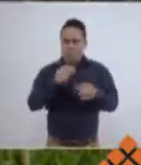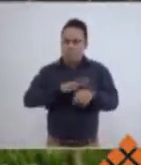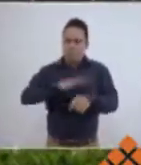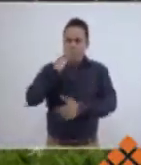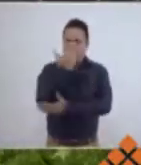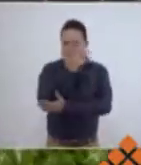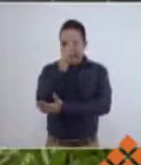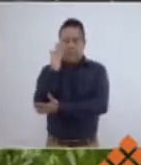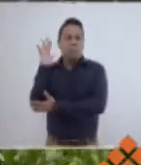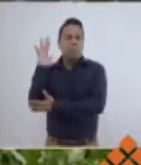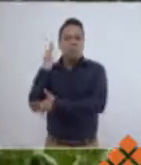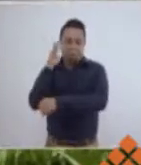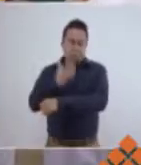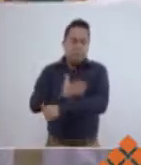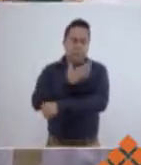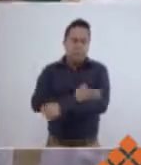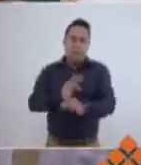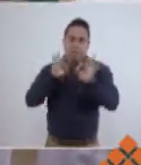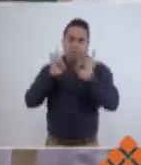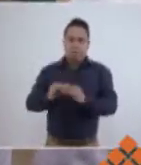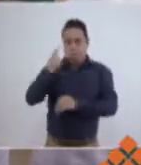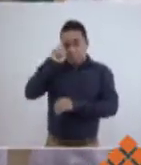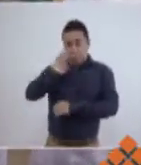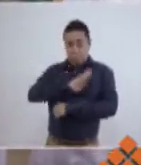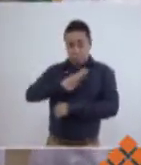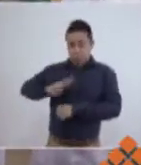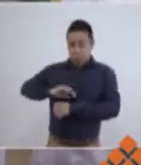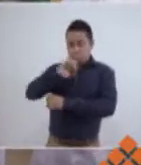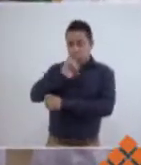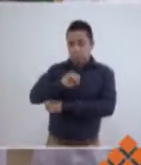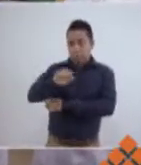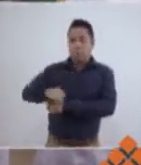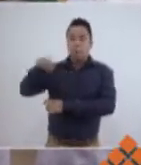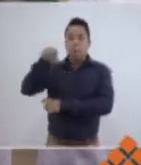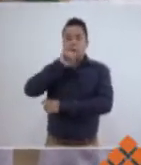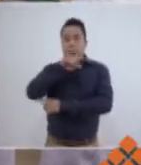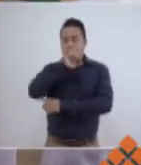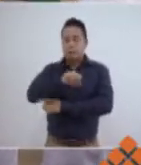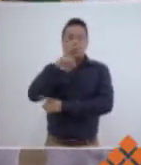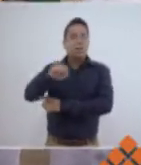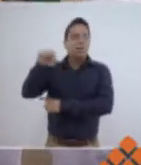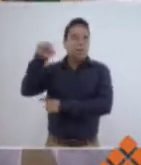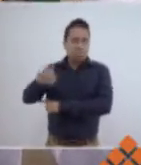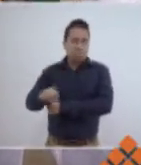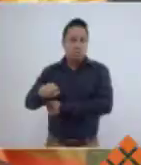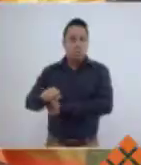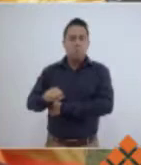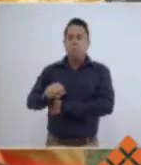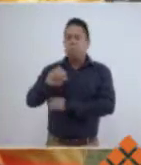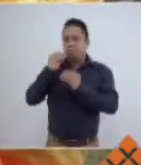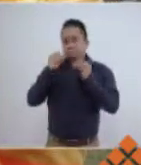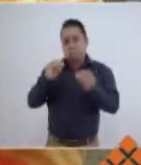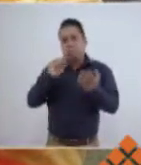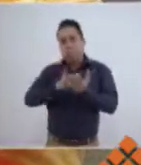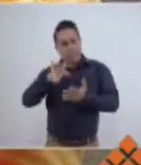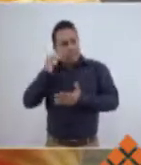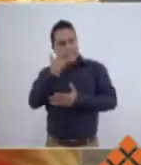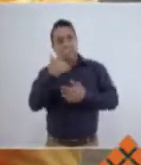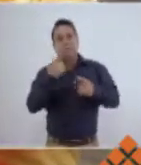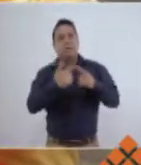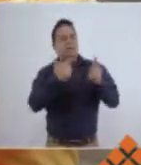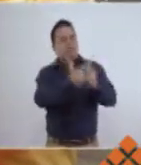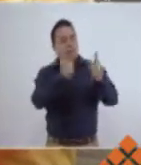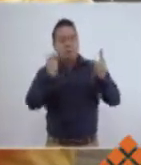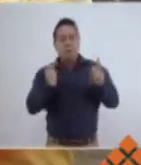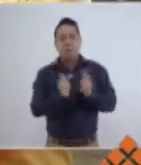árboles maderables a municipios de la Sierra Norte y de la Sierra Sur. Agradezco a la